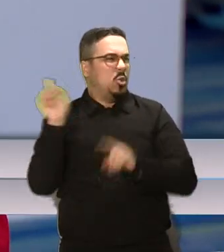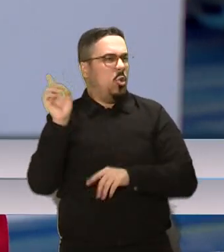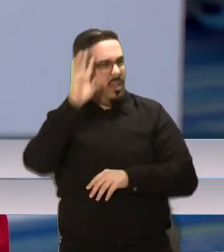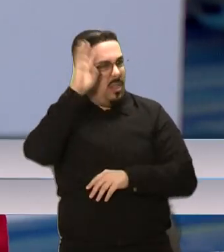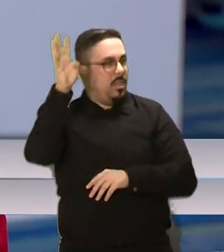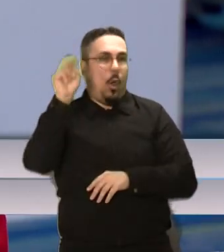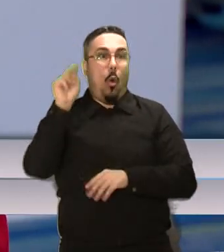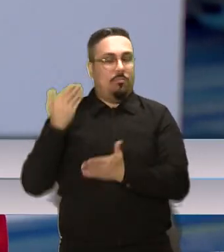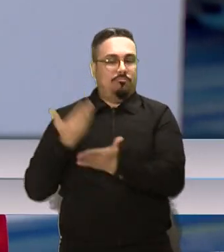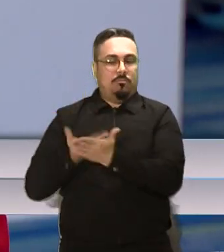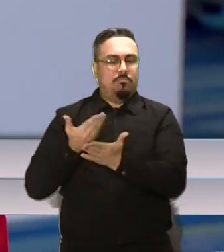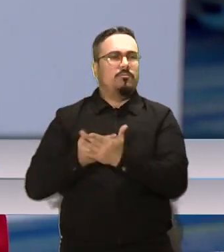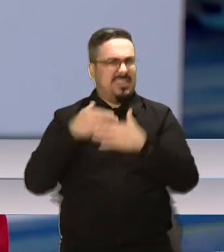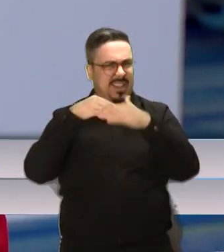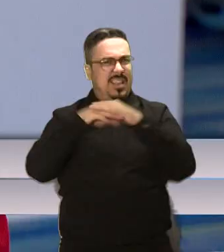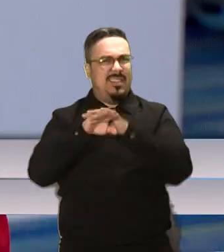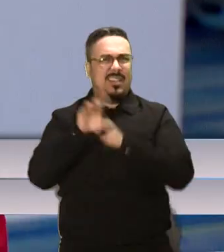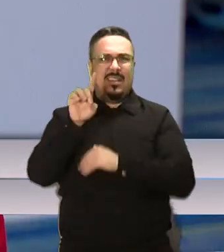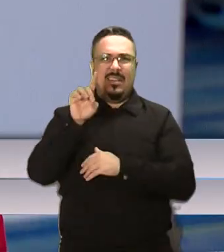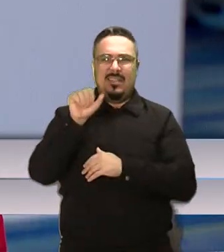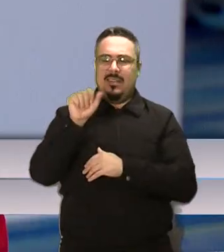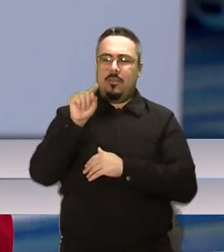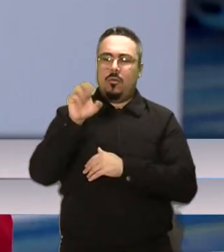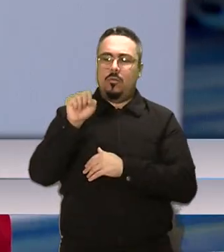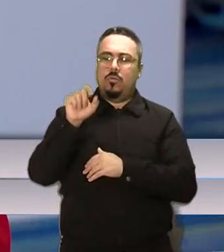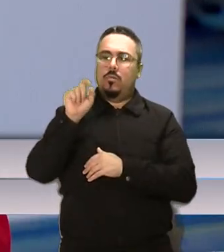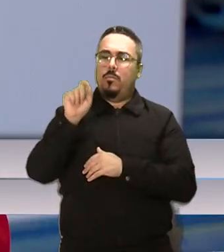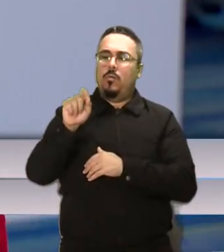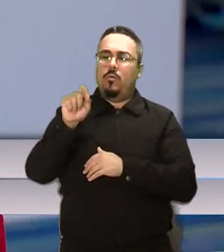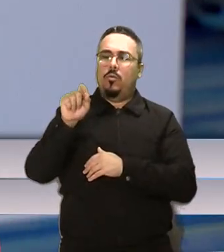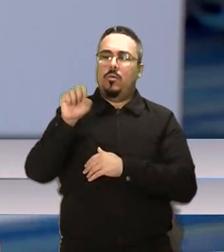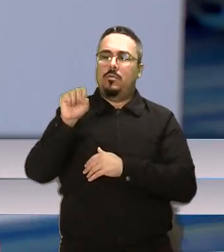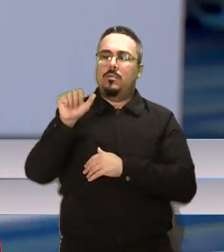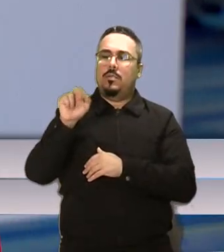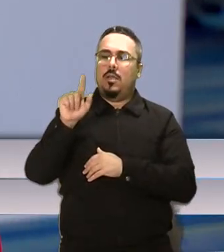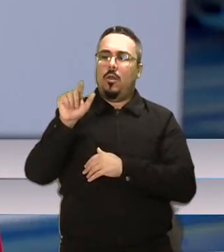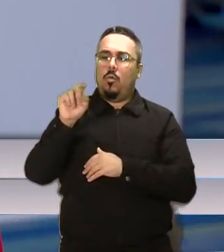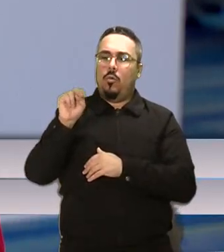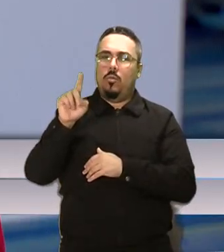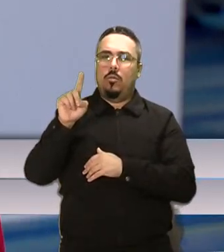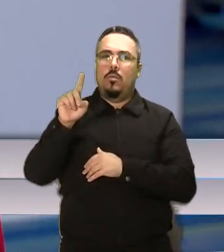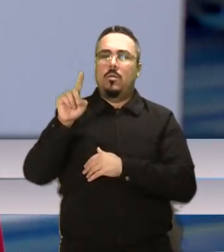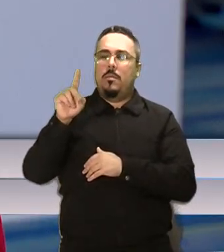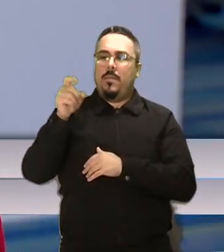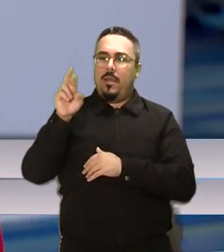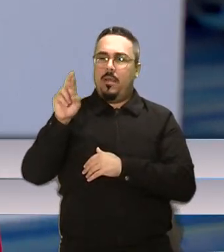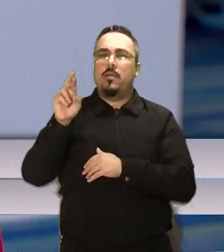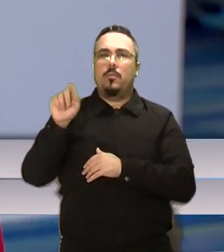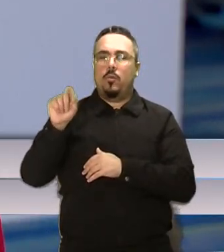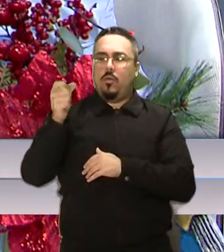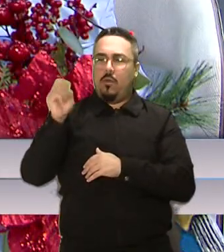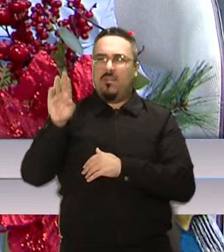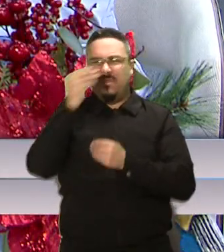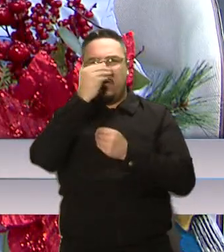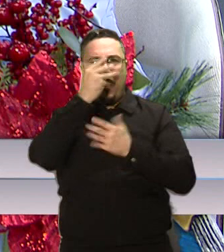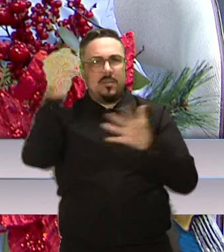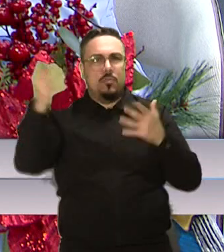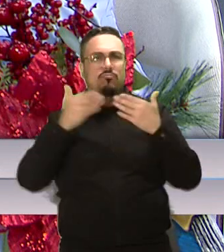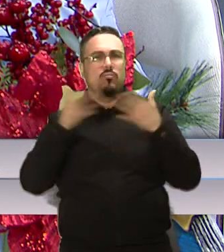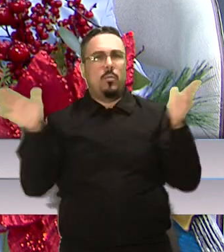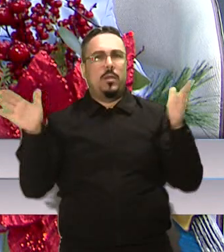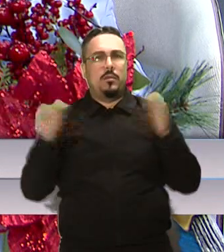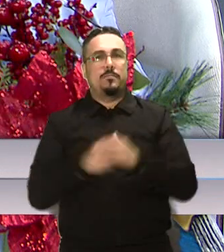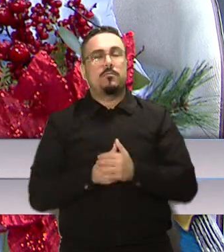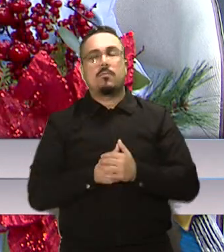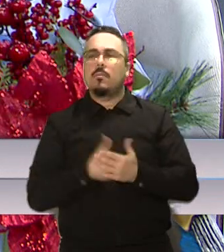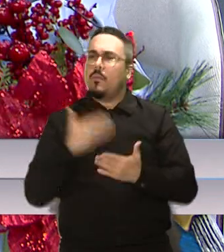a que entren a datos.salud.pr.gov y esa es la nueva plataforma para información para todo el público. Pues qué bueno que con el COVID, por